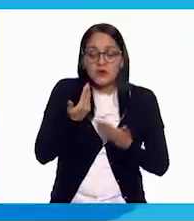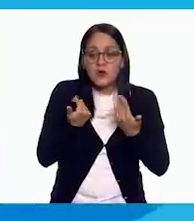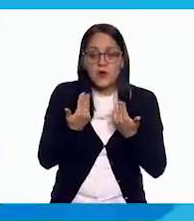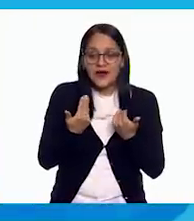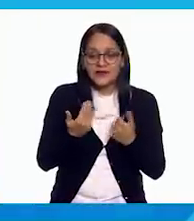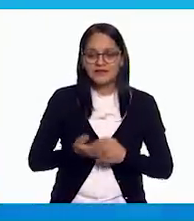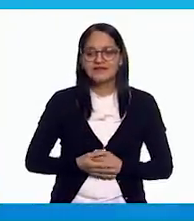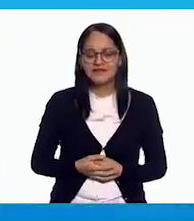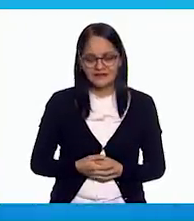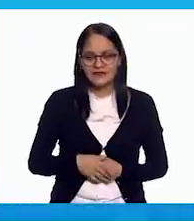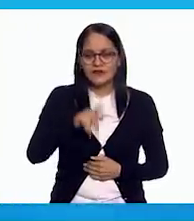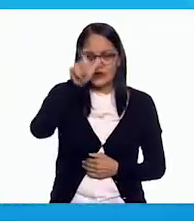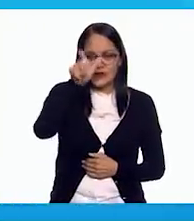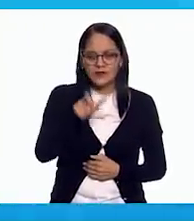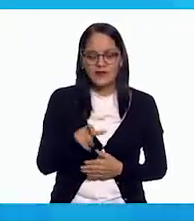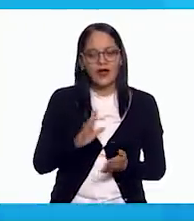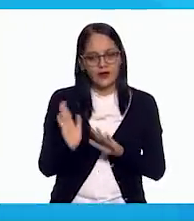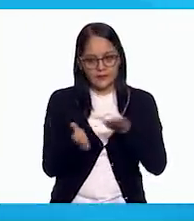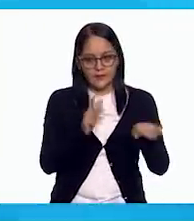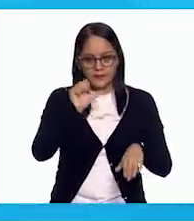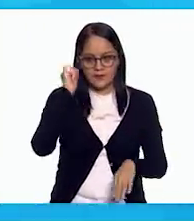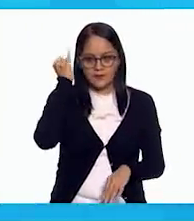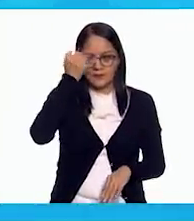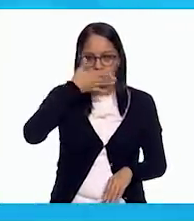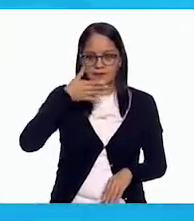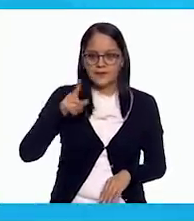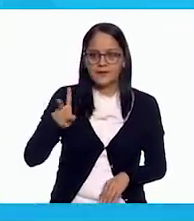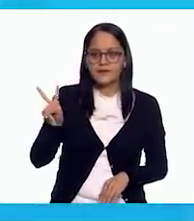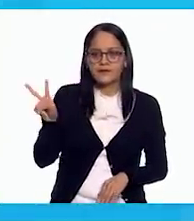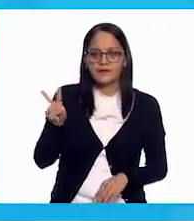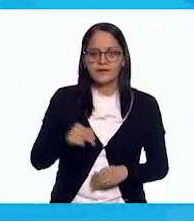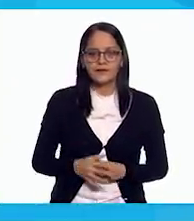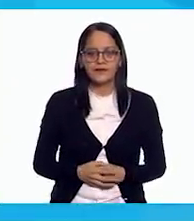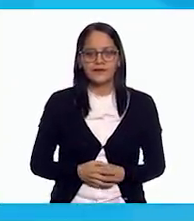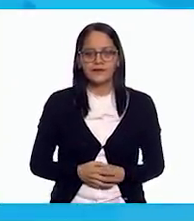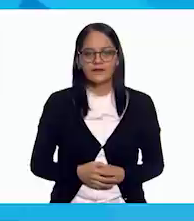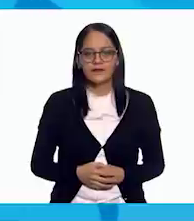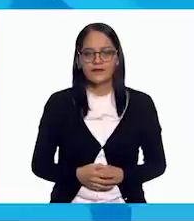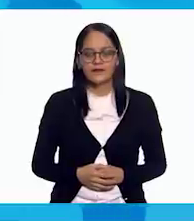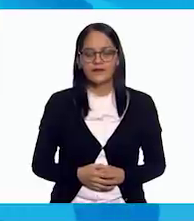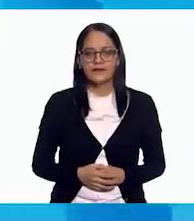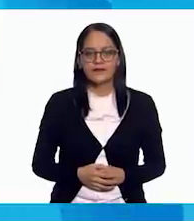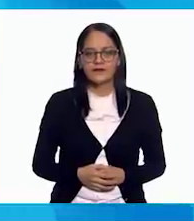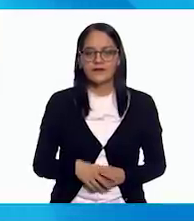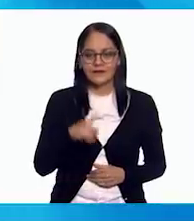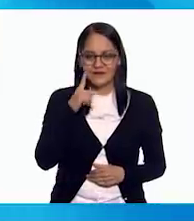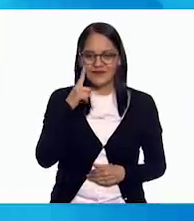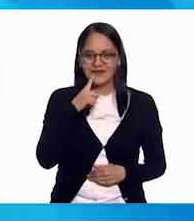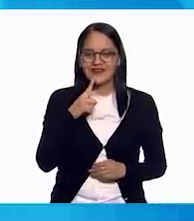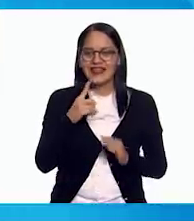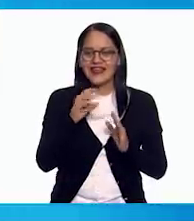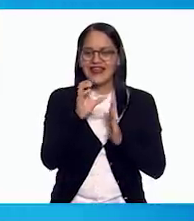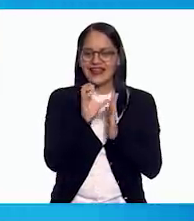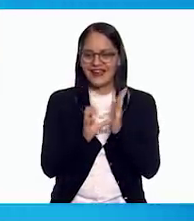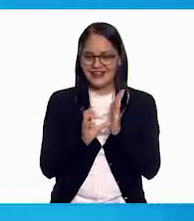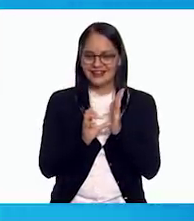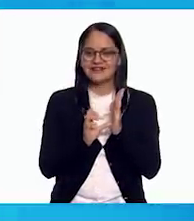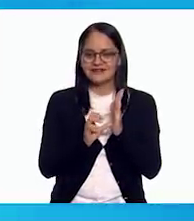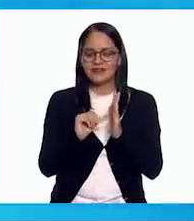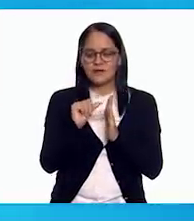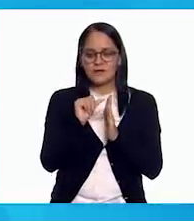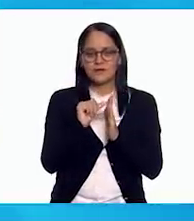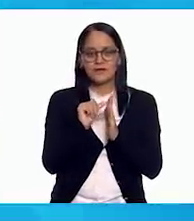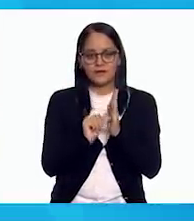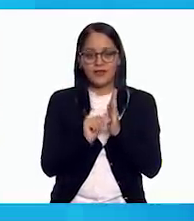acostumbrados, ¿verdad? La siguiente. A ver. Es el calendario. Pero mira, ahí hay una